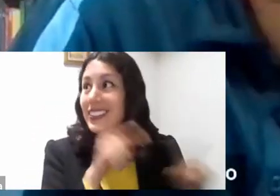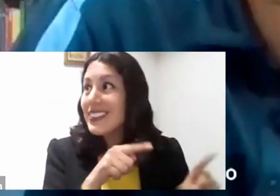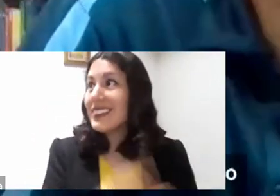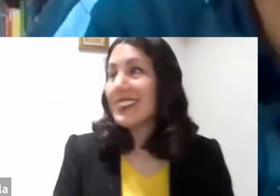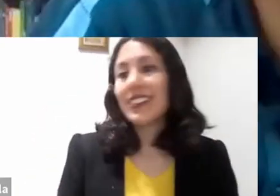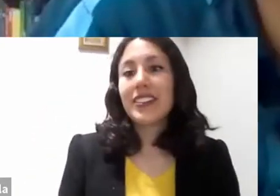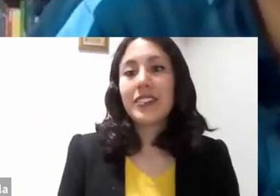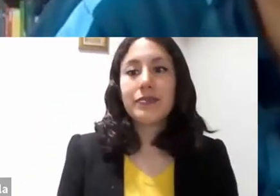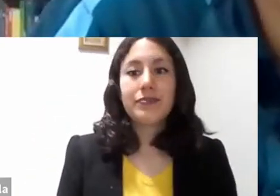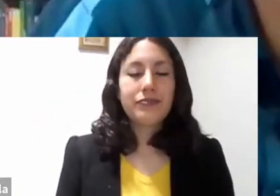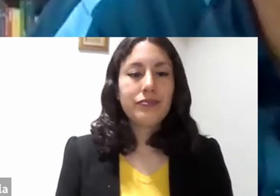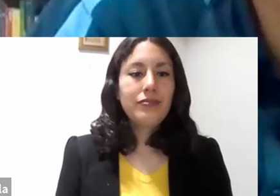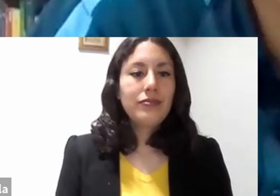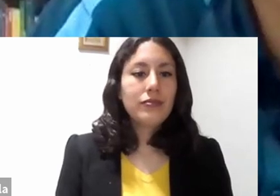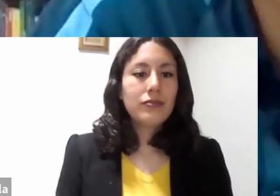Y finalmente,